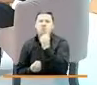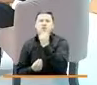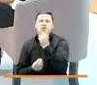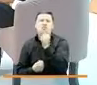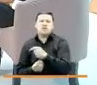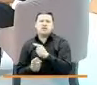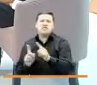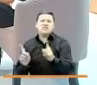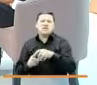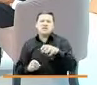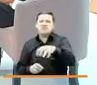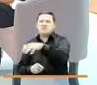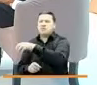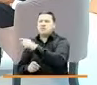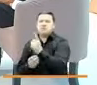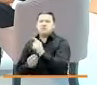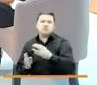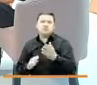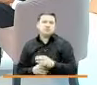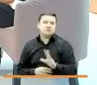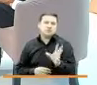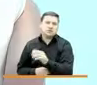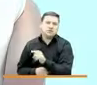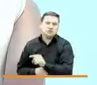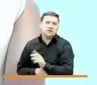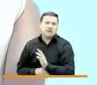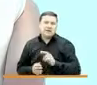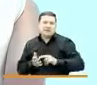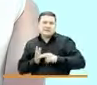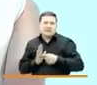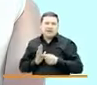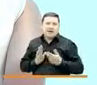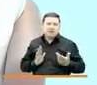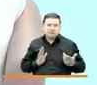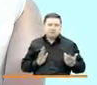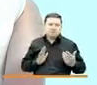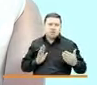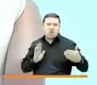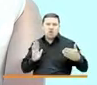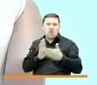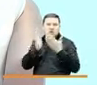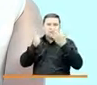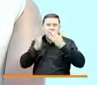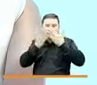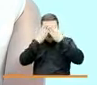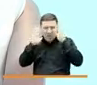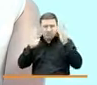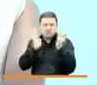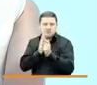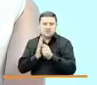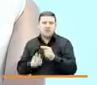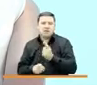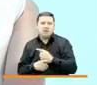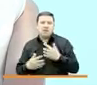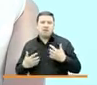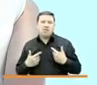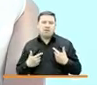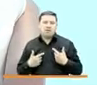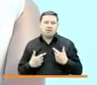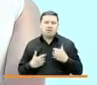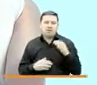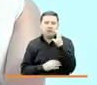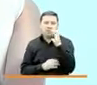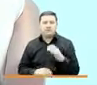diferentes partidos. Todo ello configura el ataque a la democracia del que fuimos víctimas en este país.